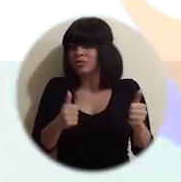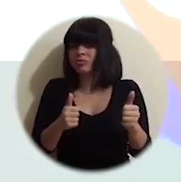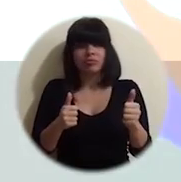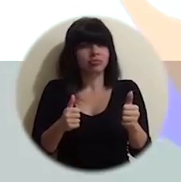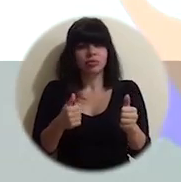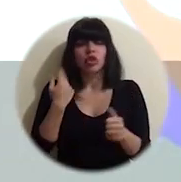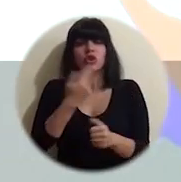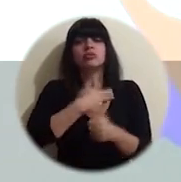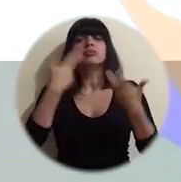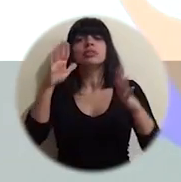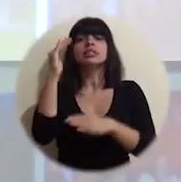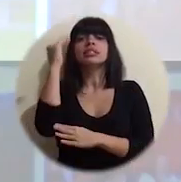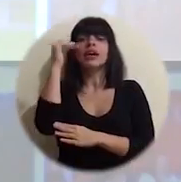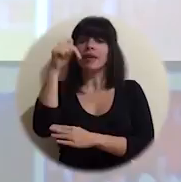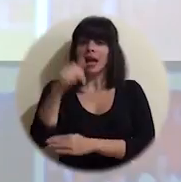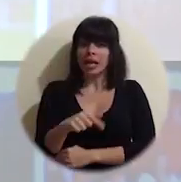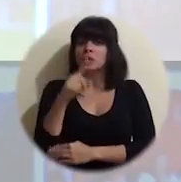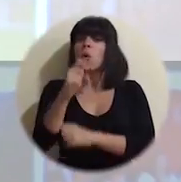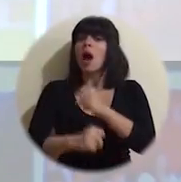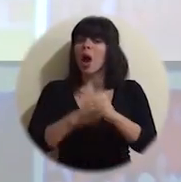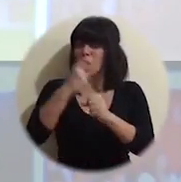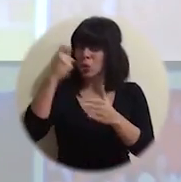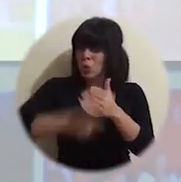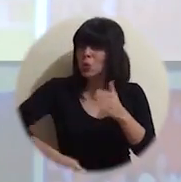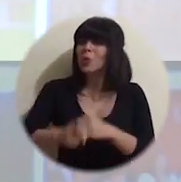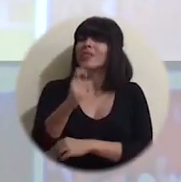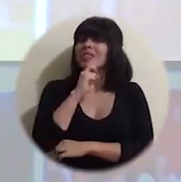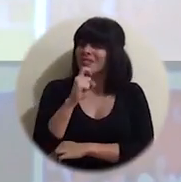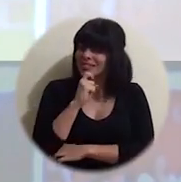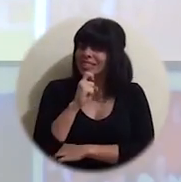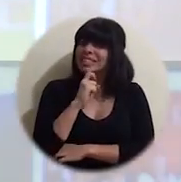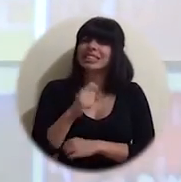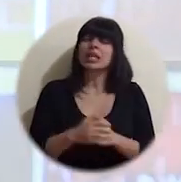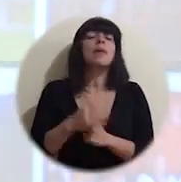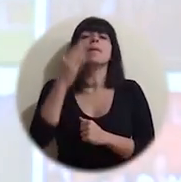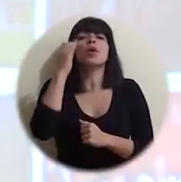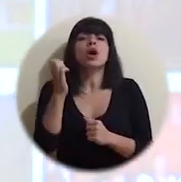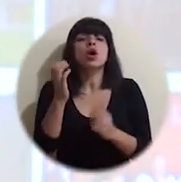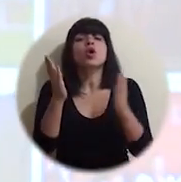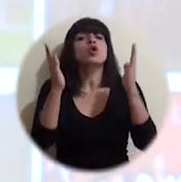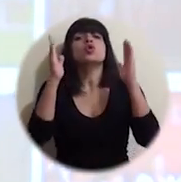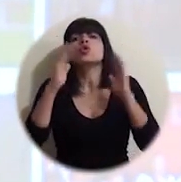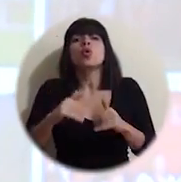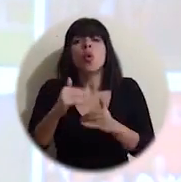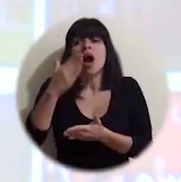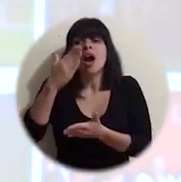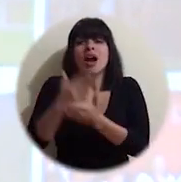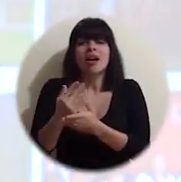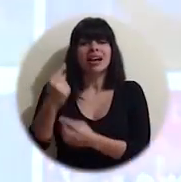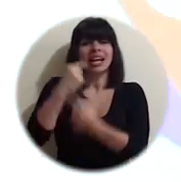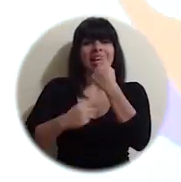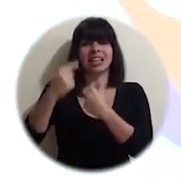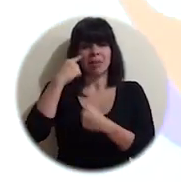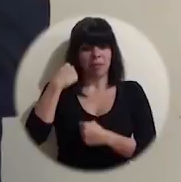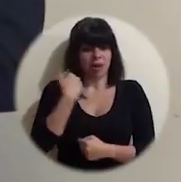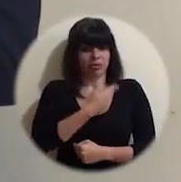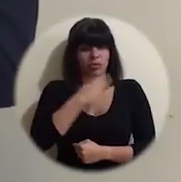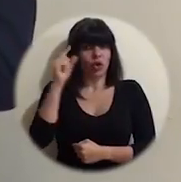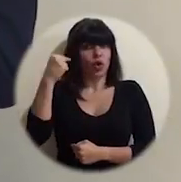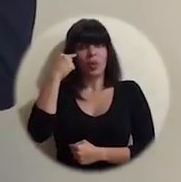Y sabemos que este es un año duro y difícil, porque no habrá cuartel para el gobierno.